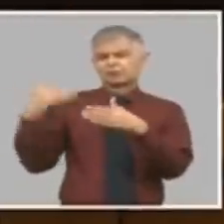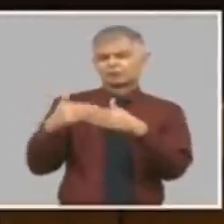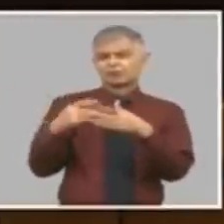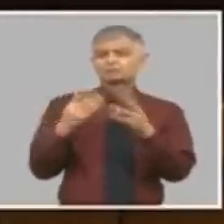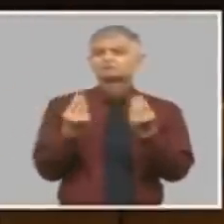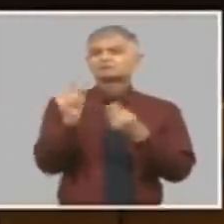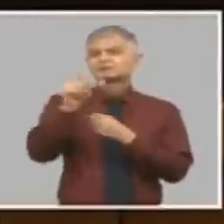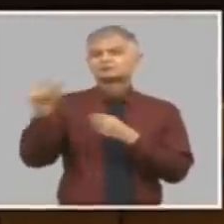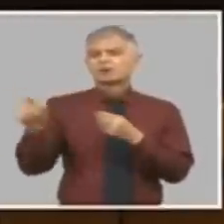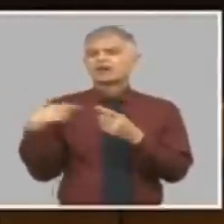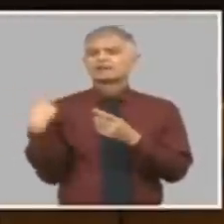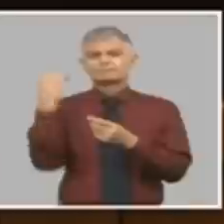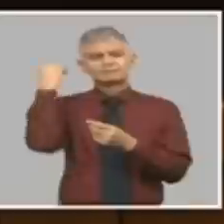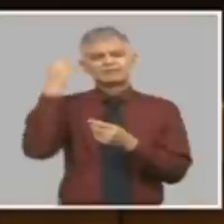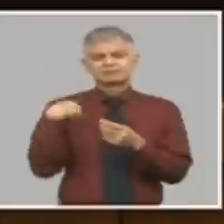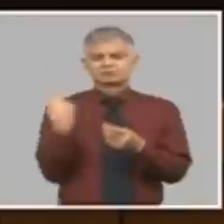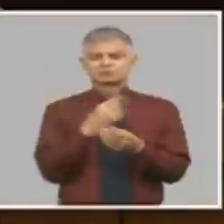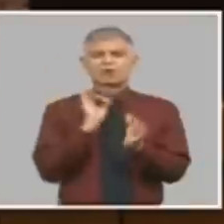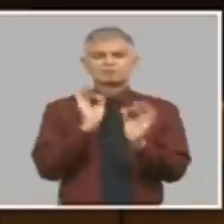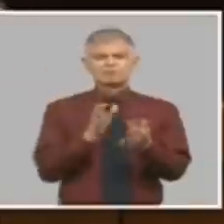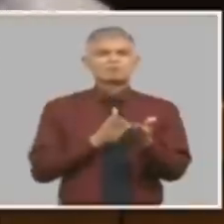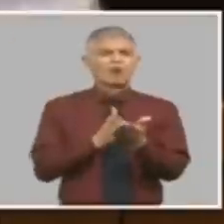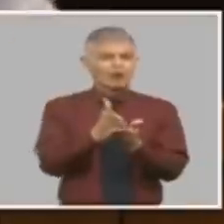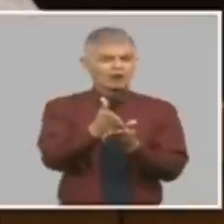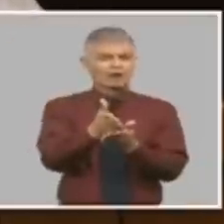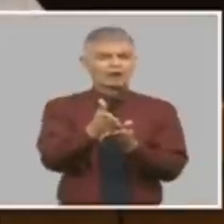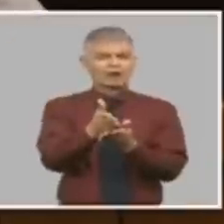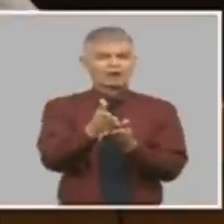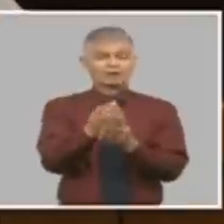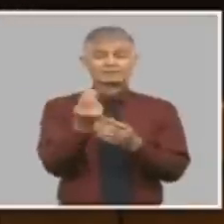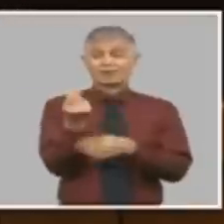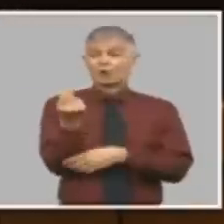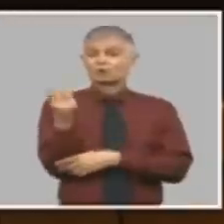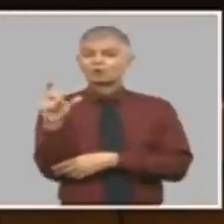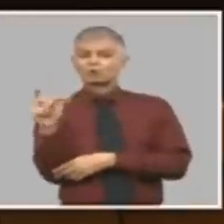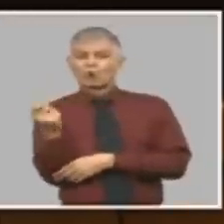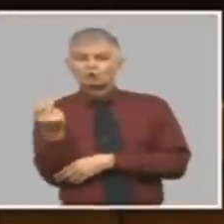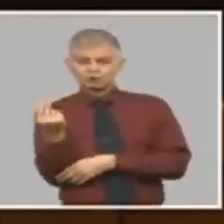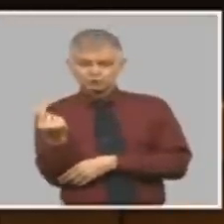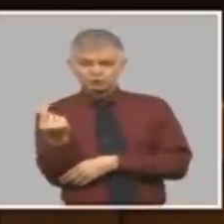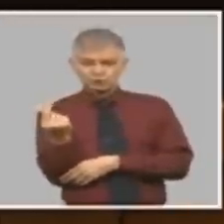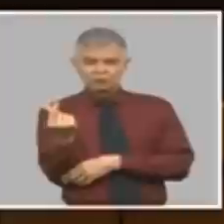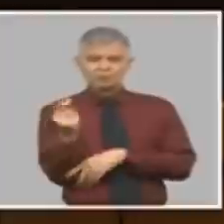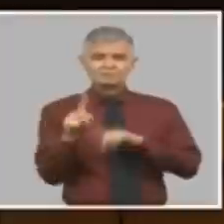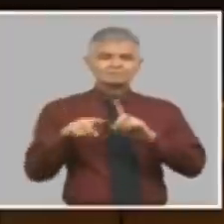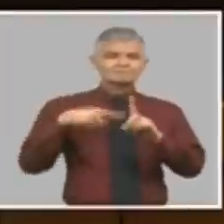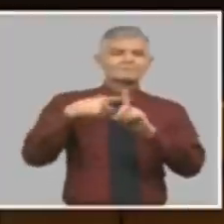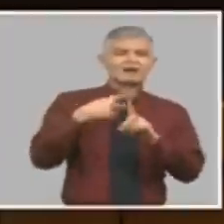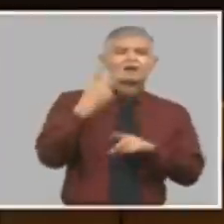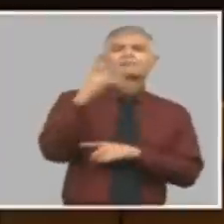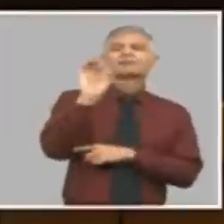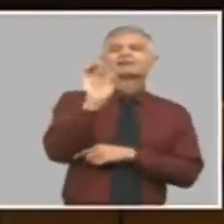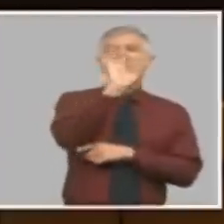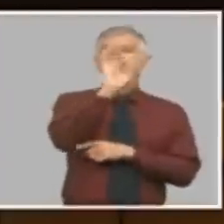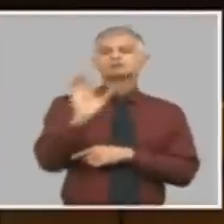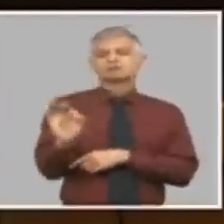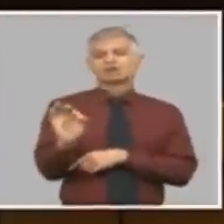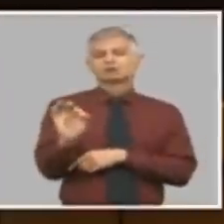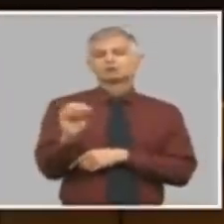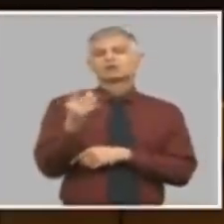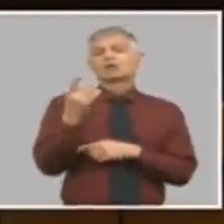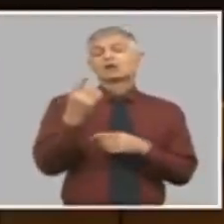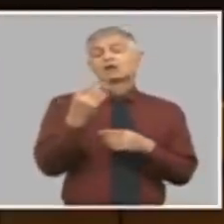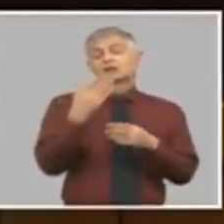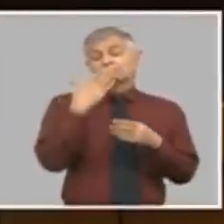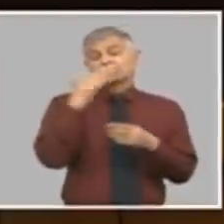piensan que vamos a seguir así imagínese usted sobre los costos un 20% de margen de utilidad si los costos son 100